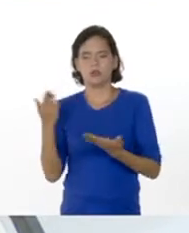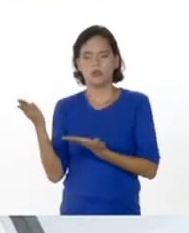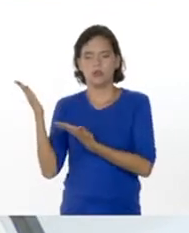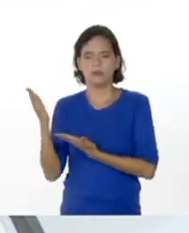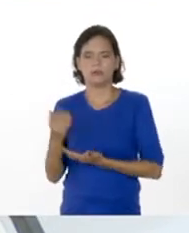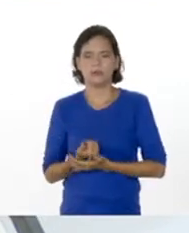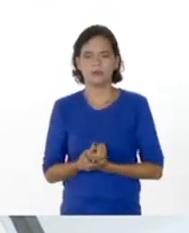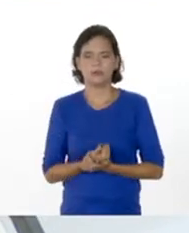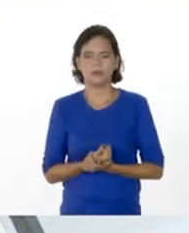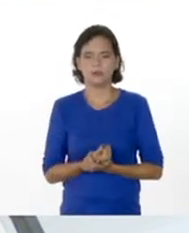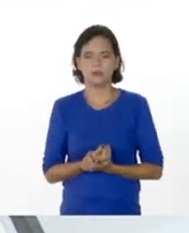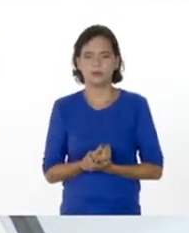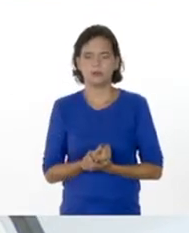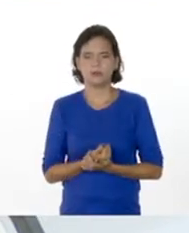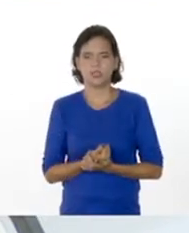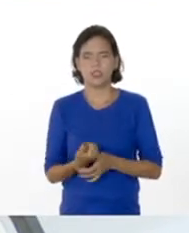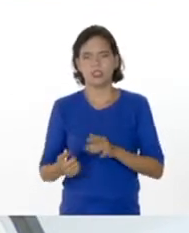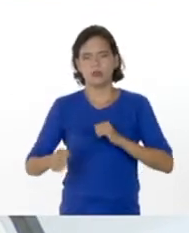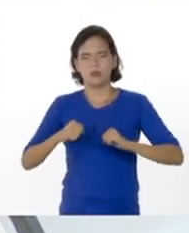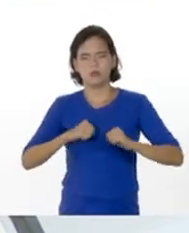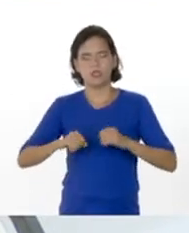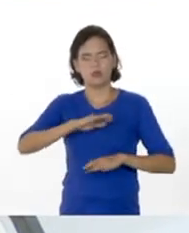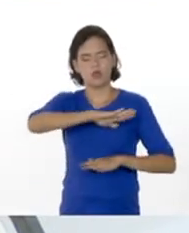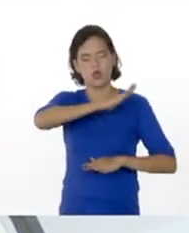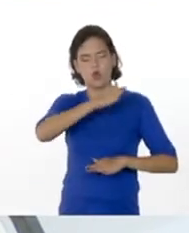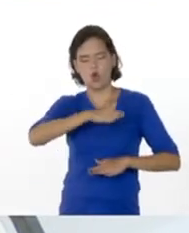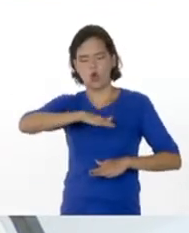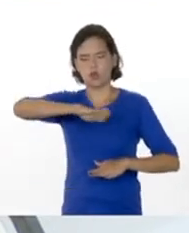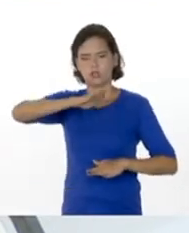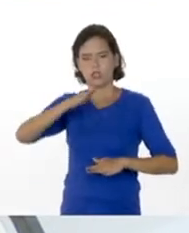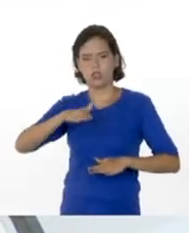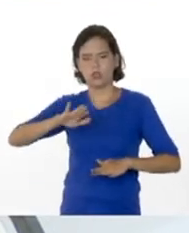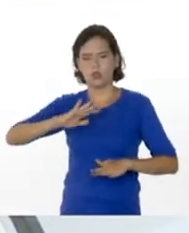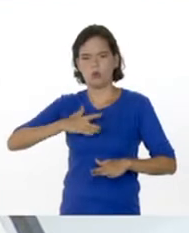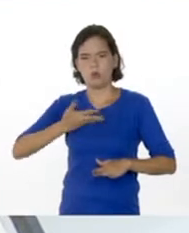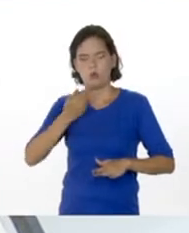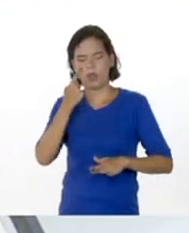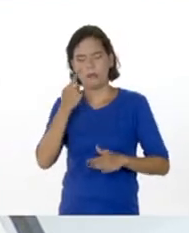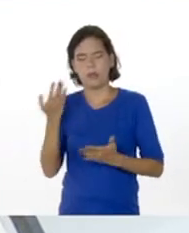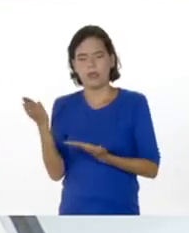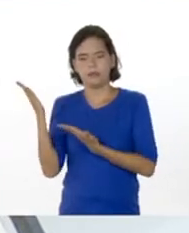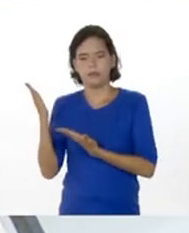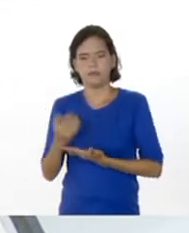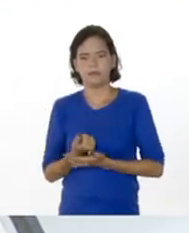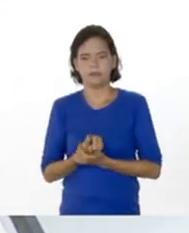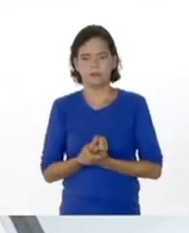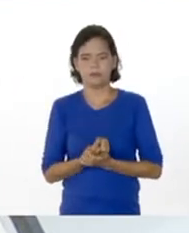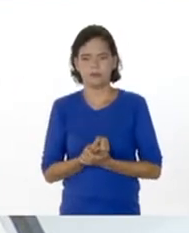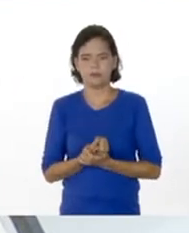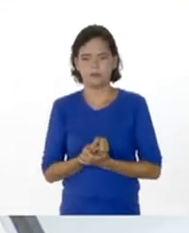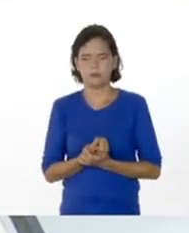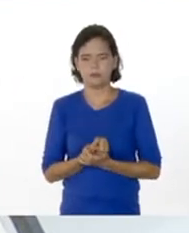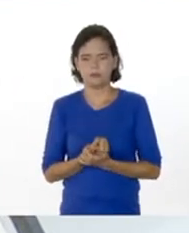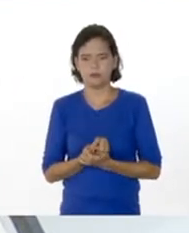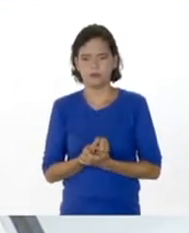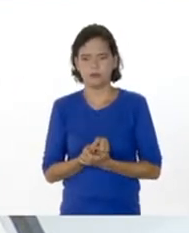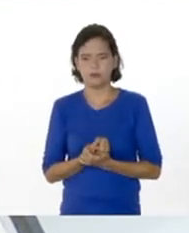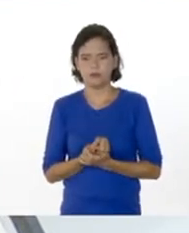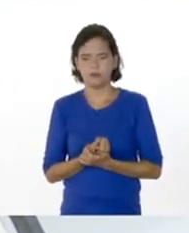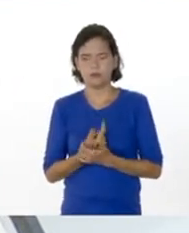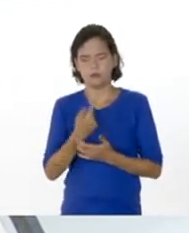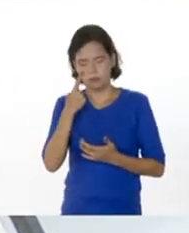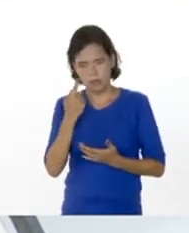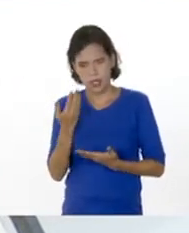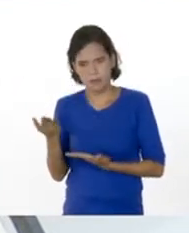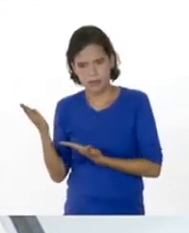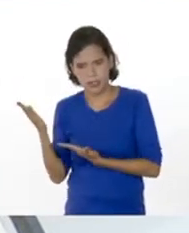acá, son el fluido en ondas. Como pueden ver, si yo acá, vamos a ponerlo para acá para que